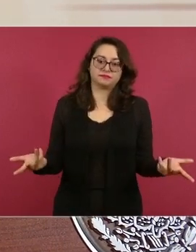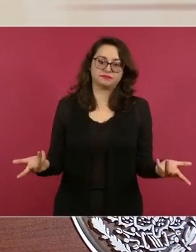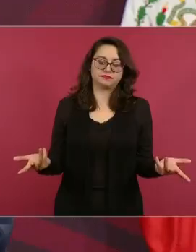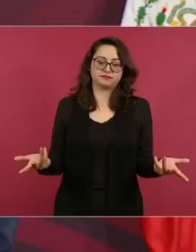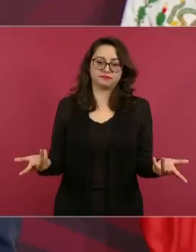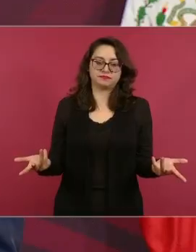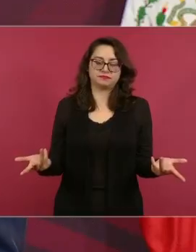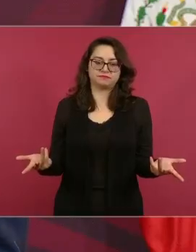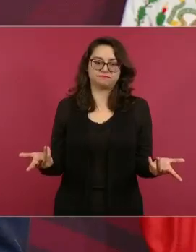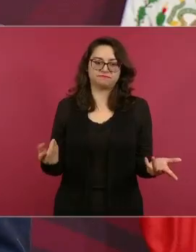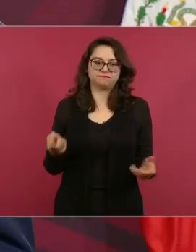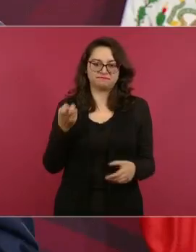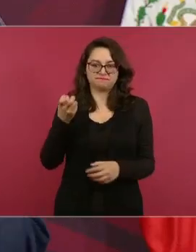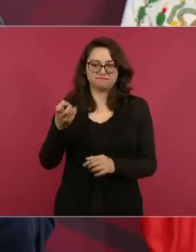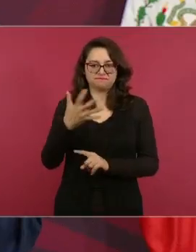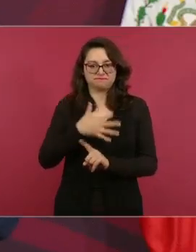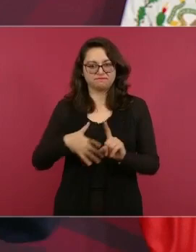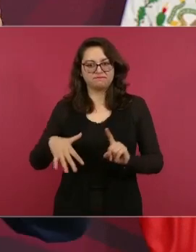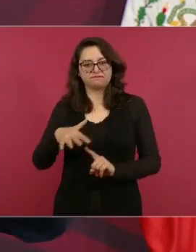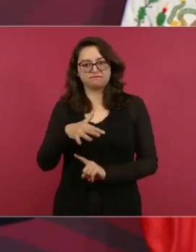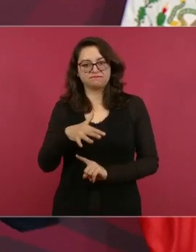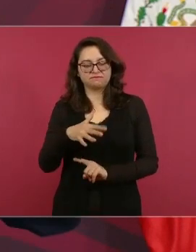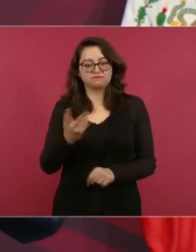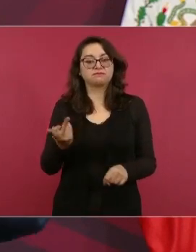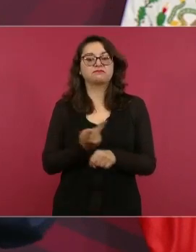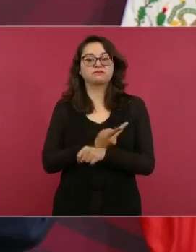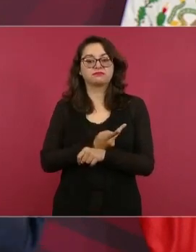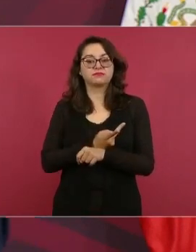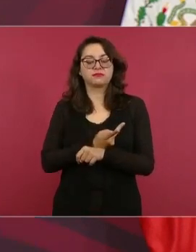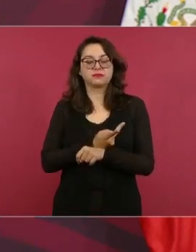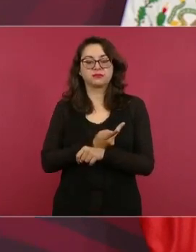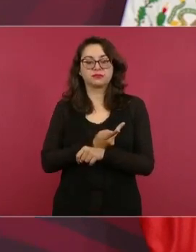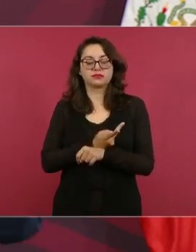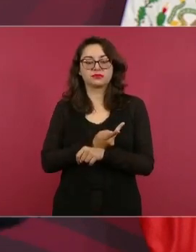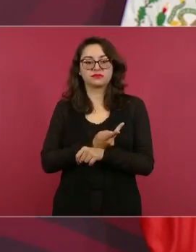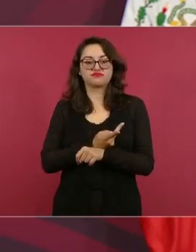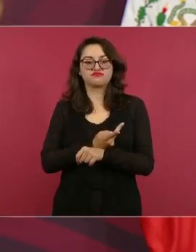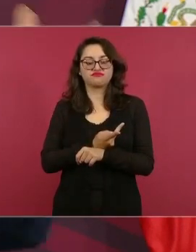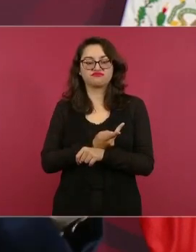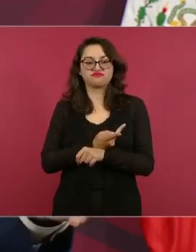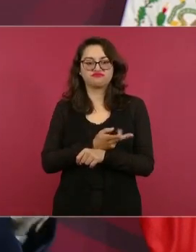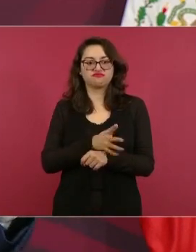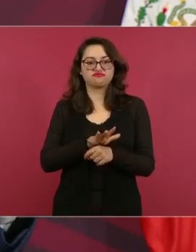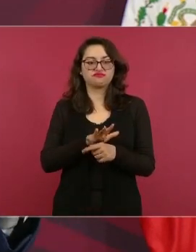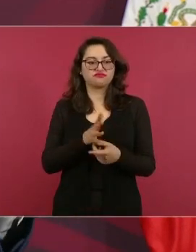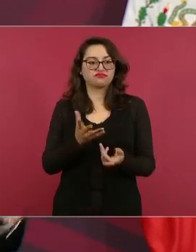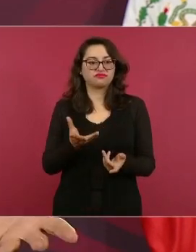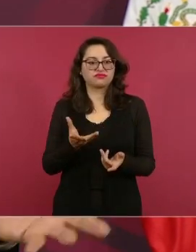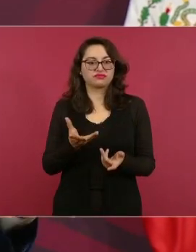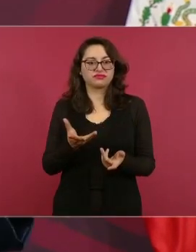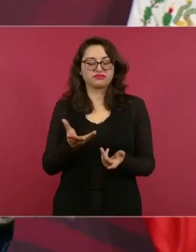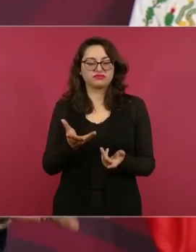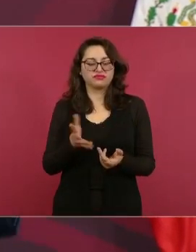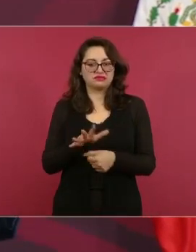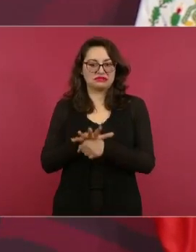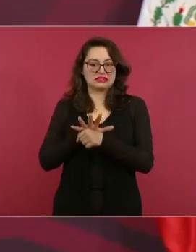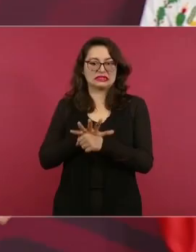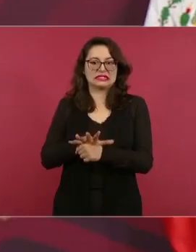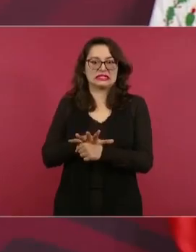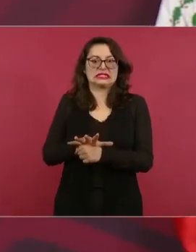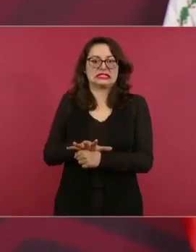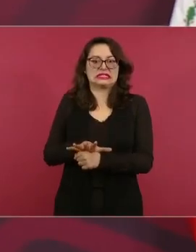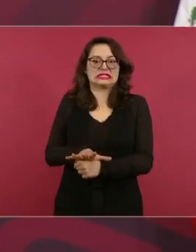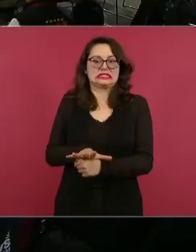esas circunstancias presionan bueno fueron capaces de destituir